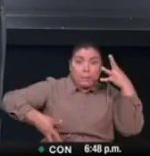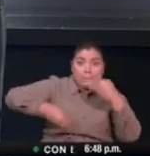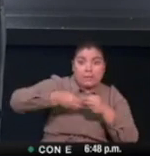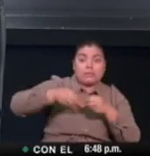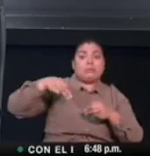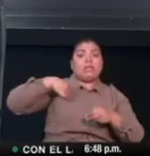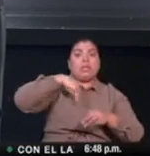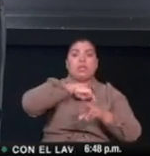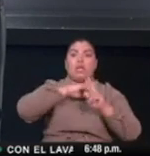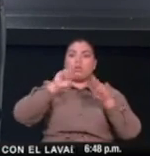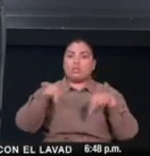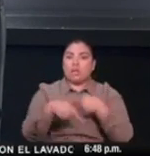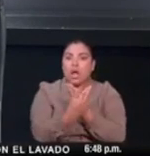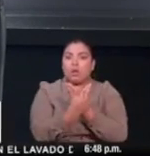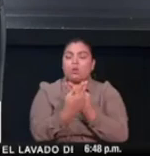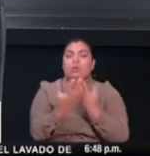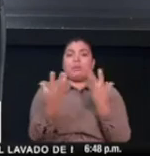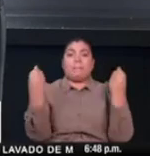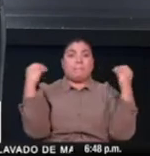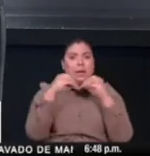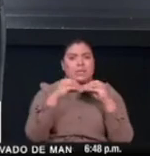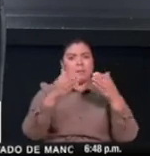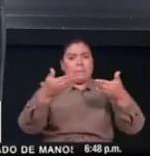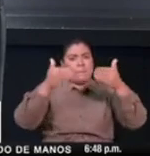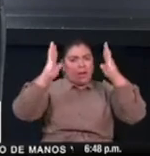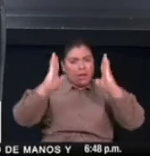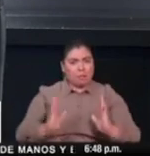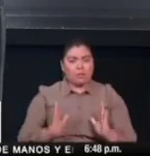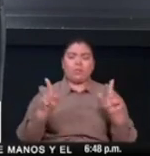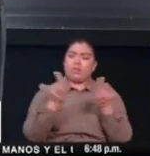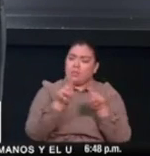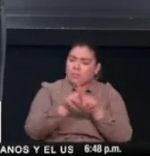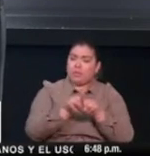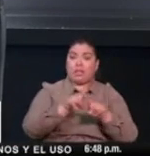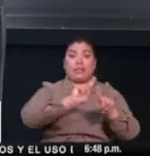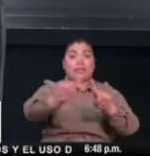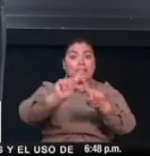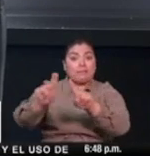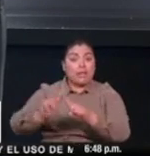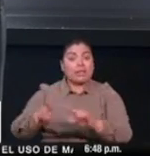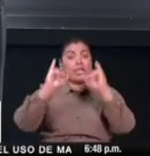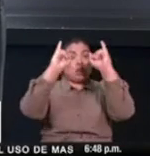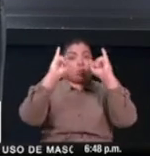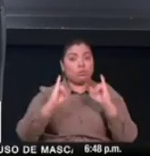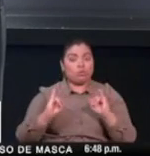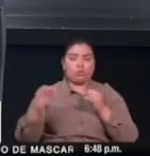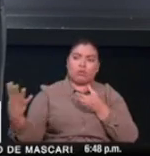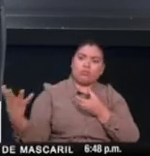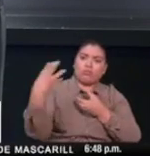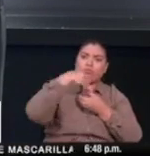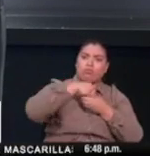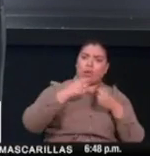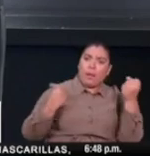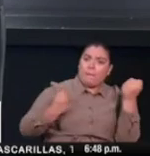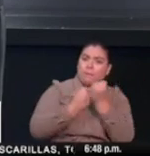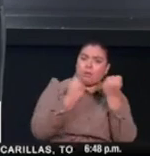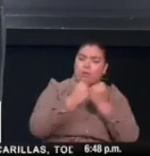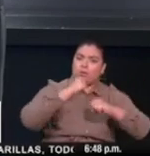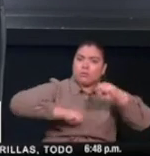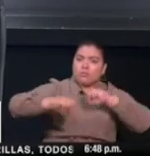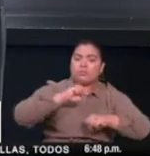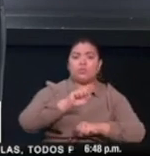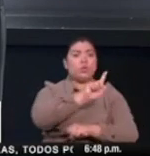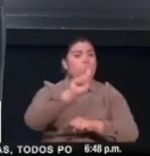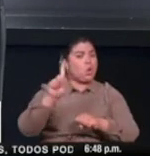del Ministerio de Salud y de la Caja del Seguro Social, y de las múltiples instituciones y colaboraciones que hemos recibido. Pero no